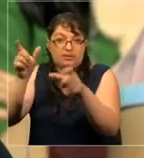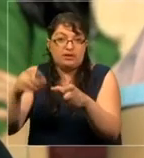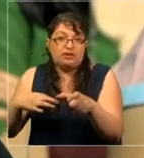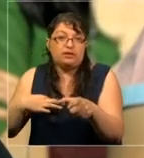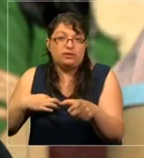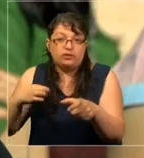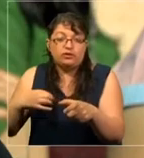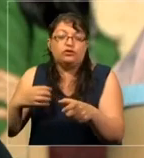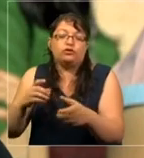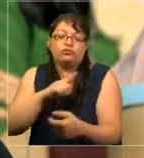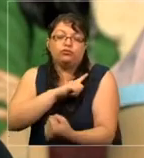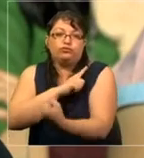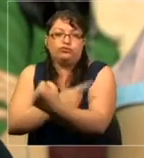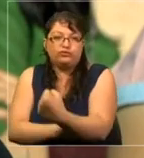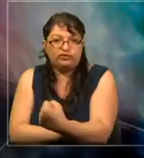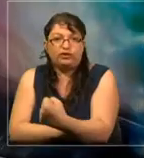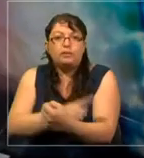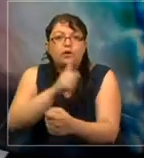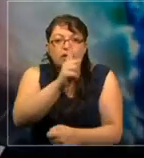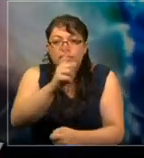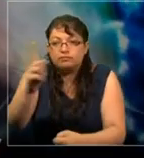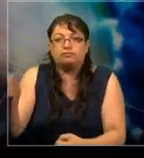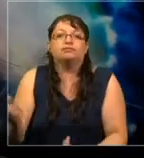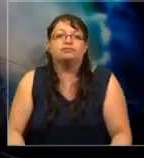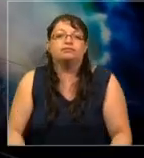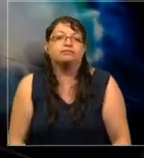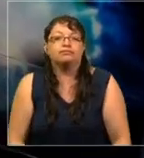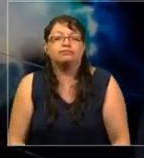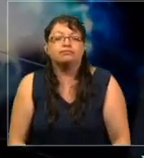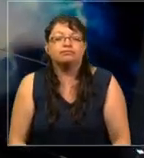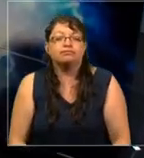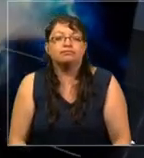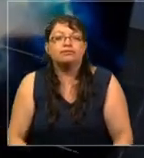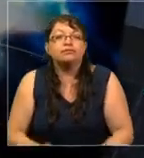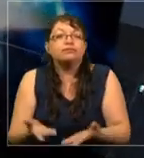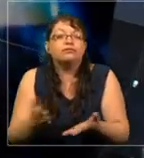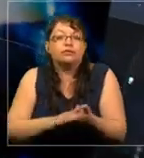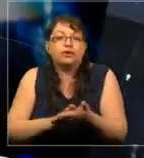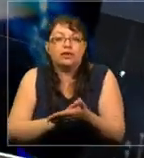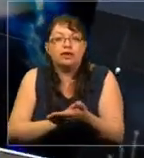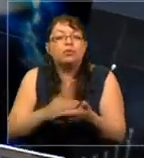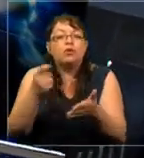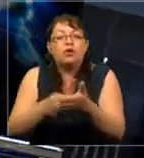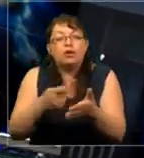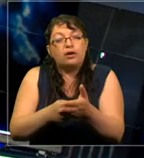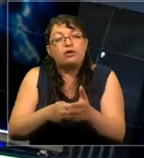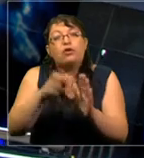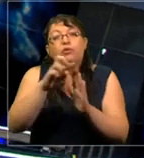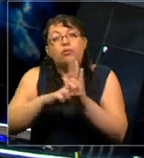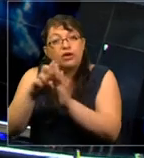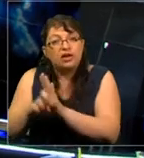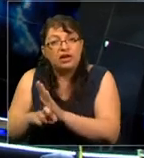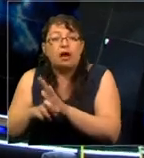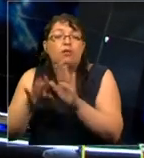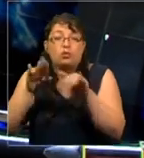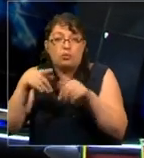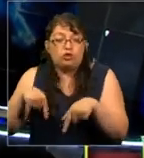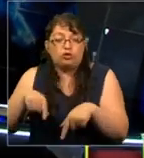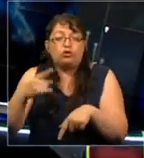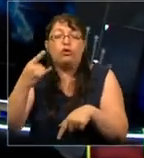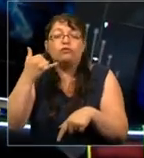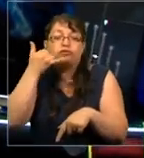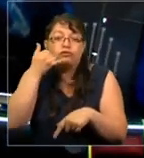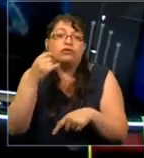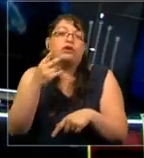la ciudadanía en forma individual, para contratar licencias de software como Fun2Action y otros para